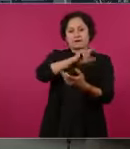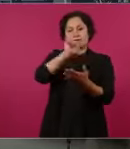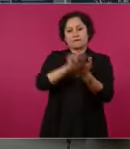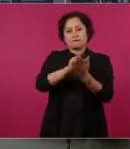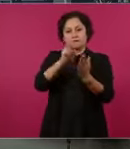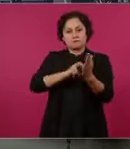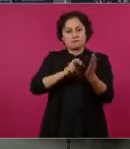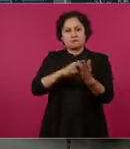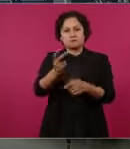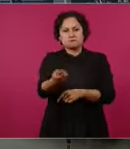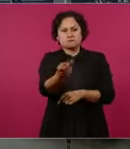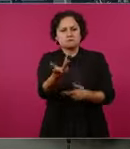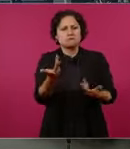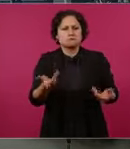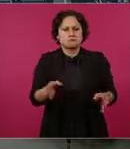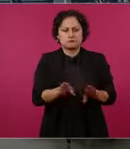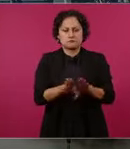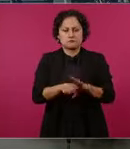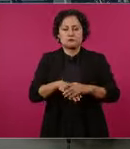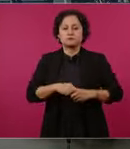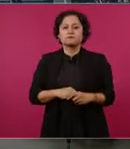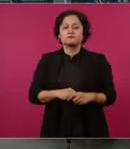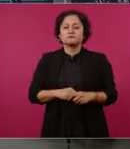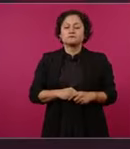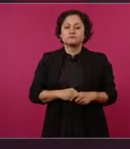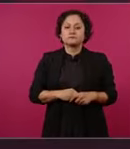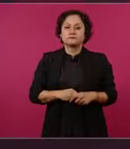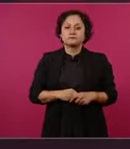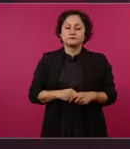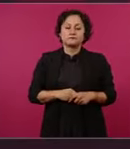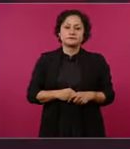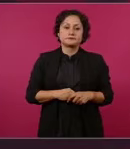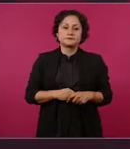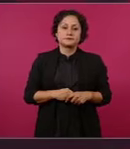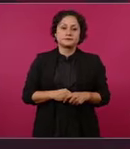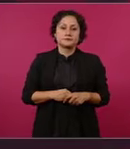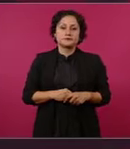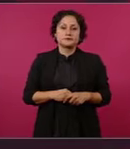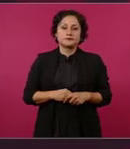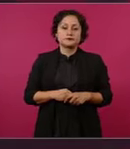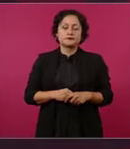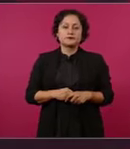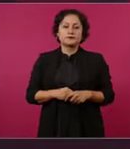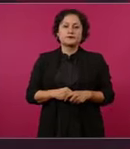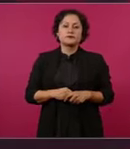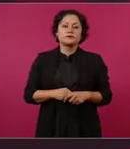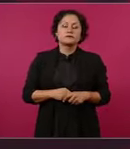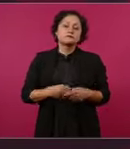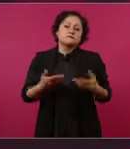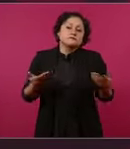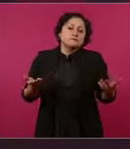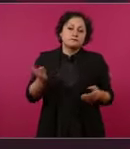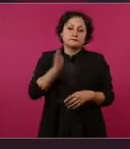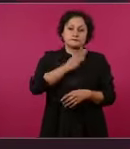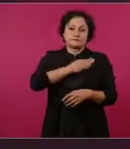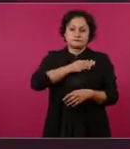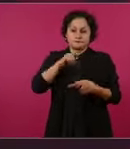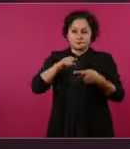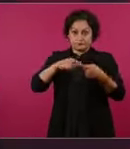Bueno, en el caso de la opinión de la DEA,